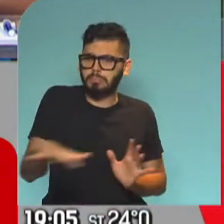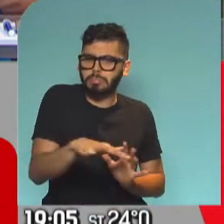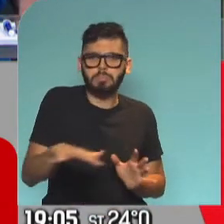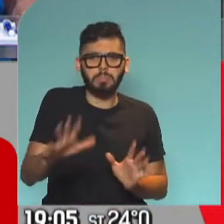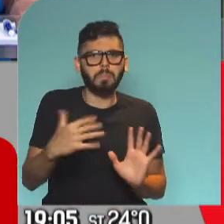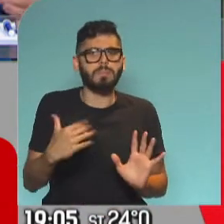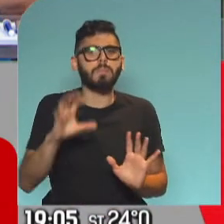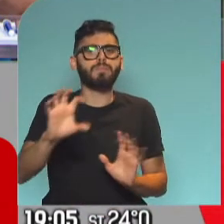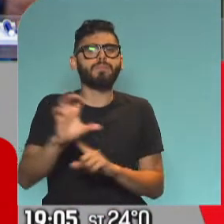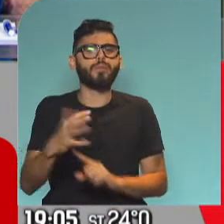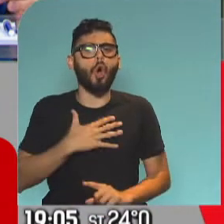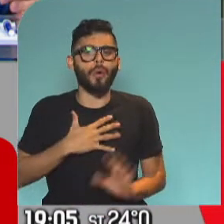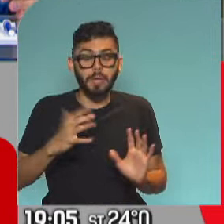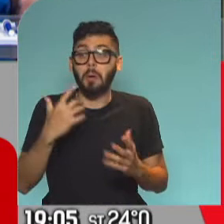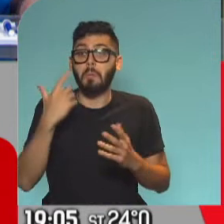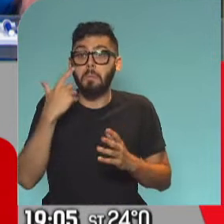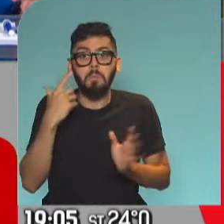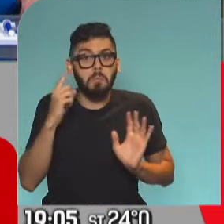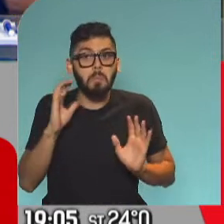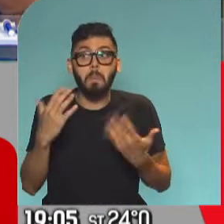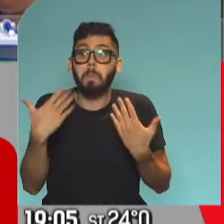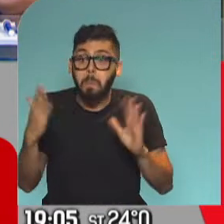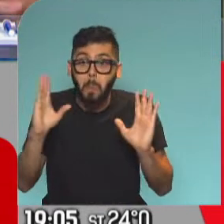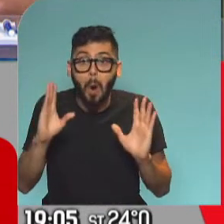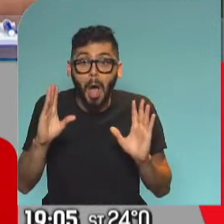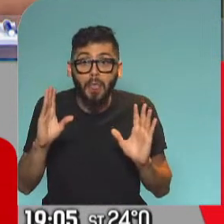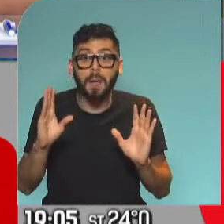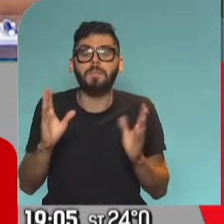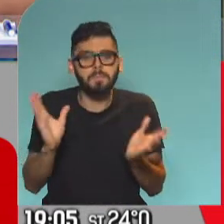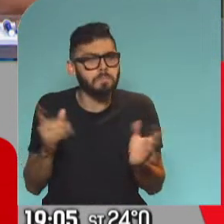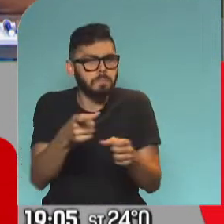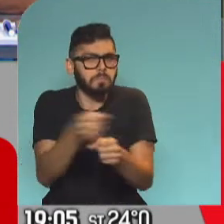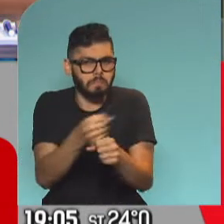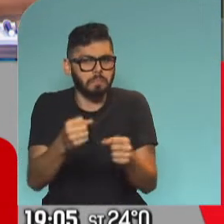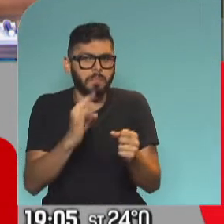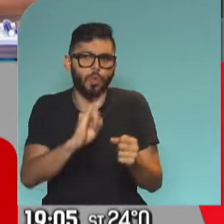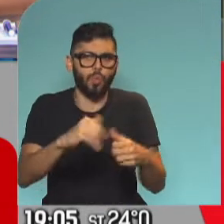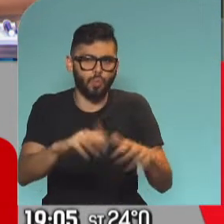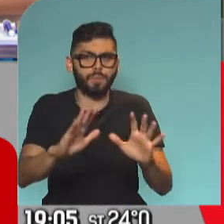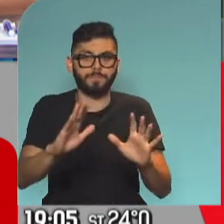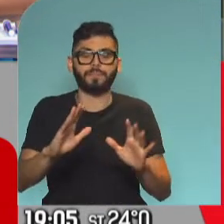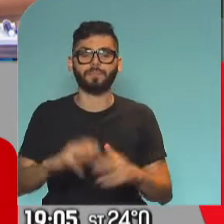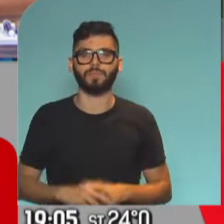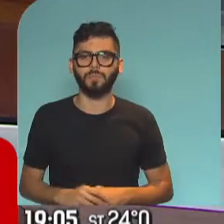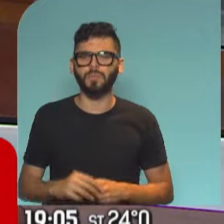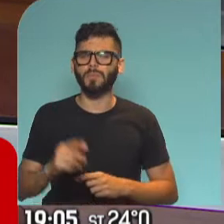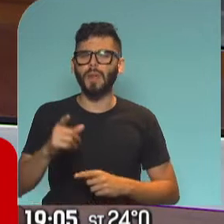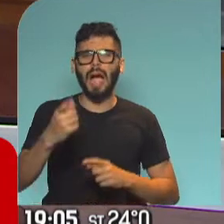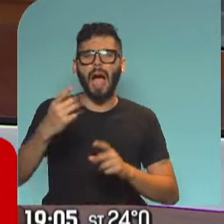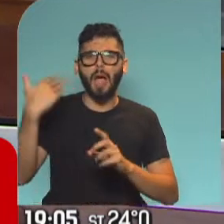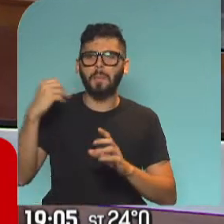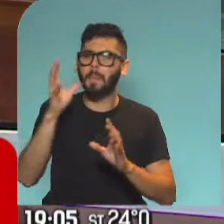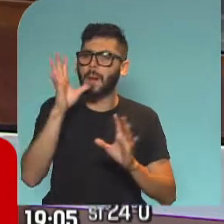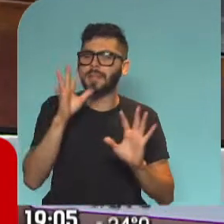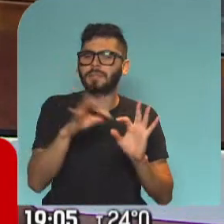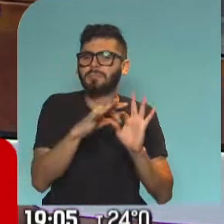si querés, un panorama para la presencialidad, puede habilitarlo. En algún momento parecía que todo iba a estar supeditado a la vacunación